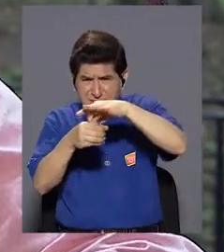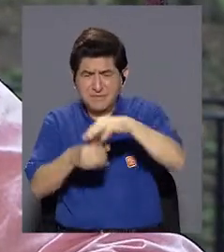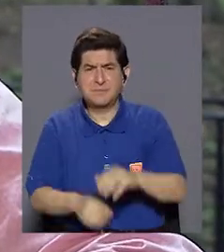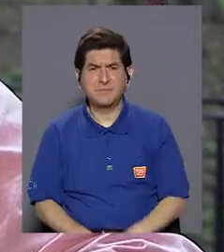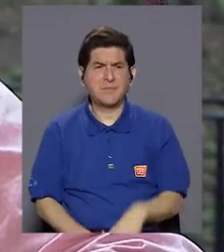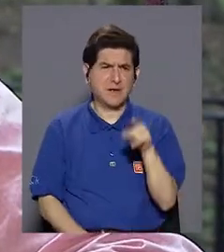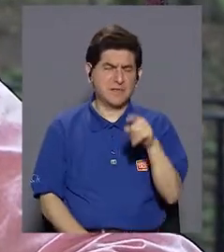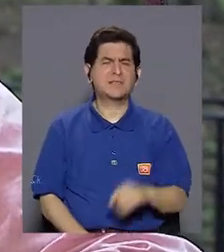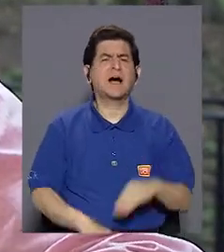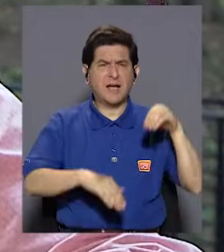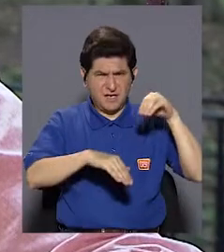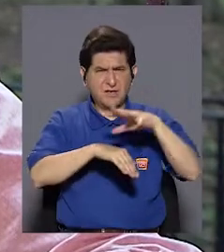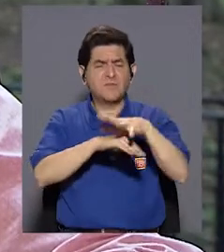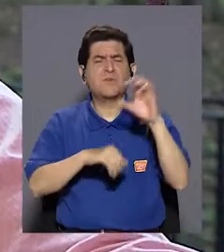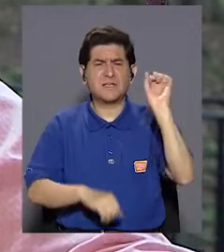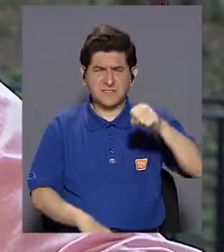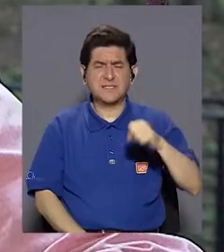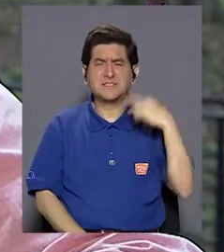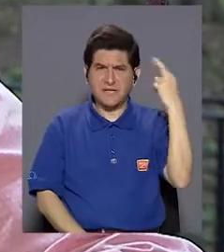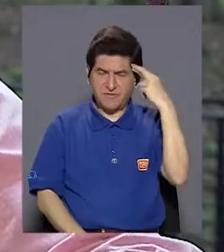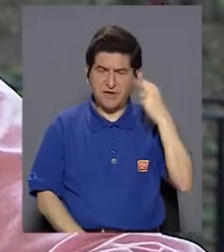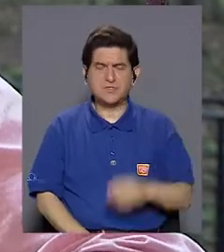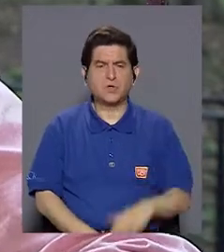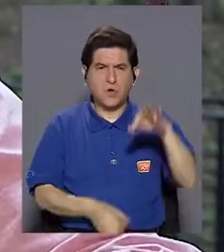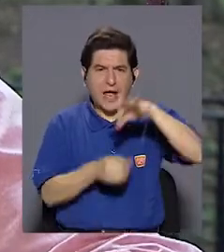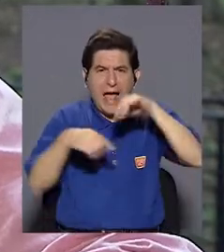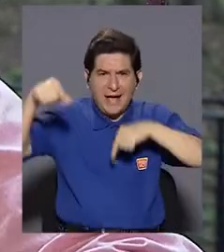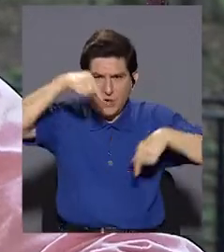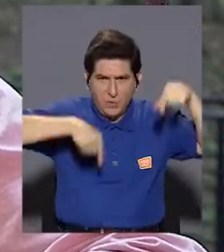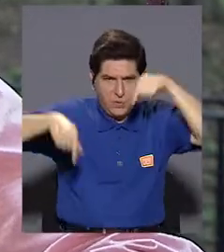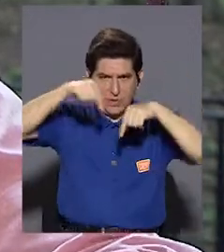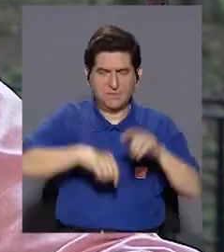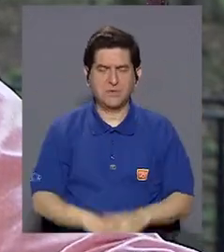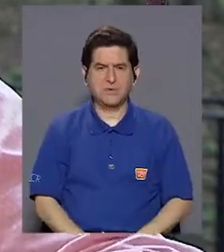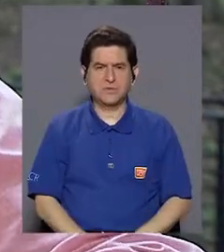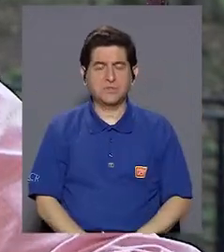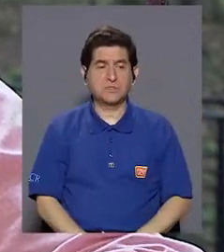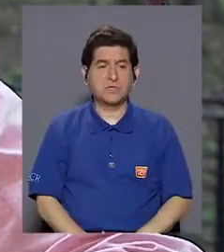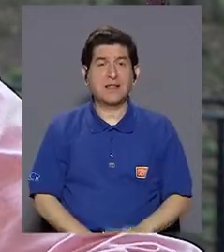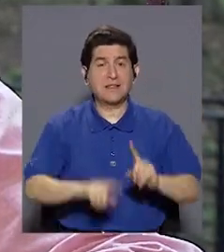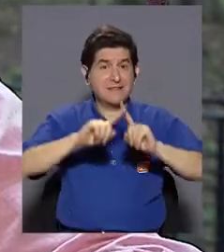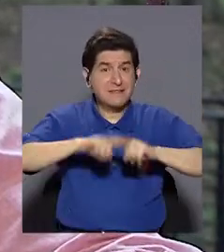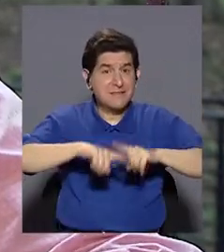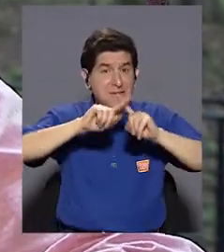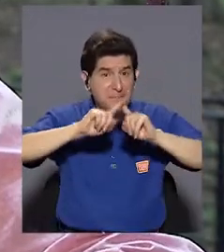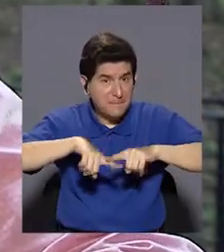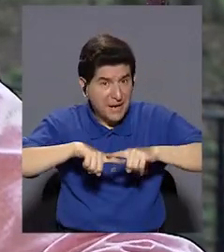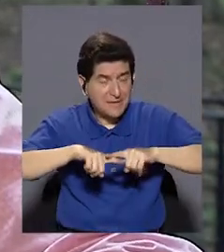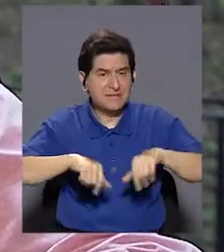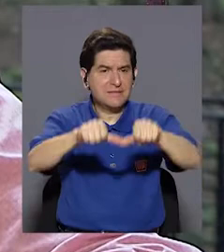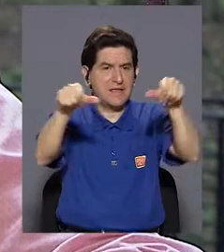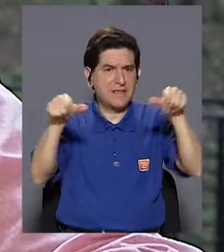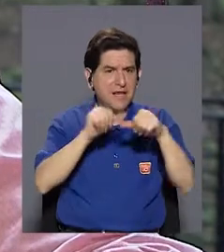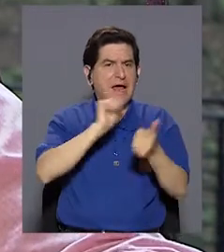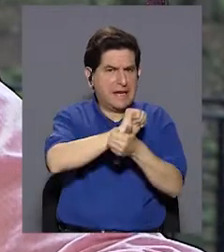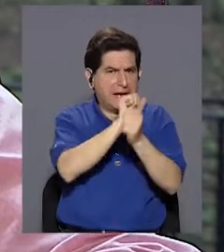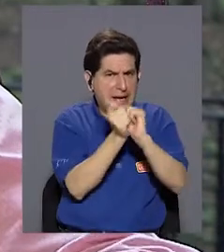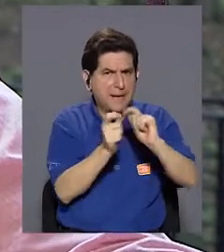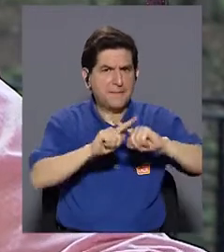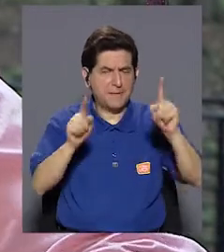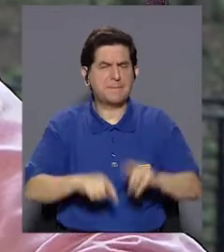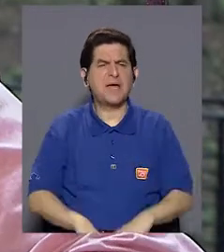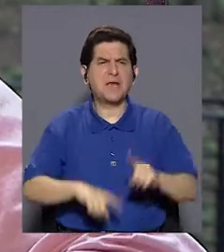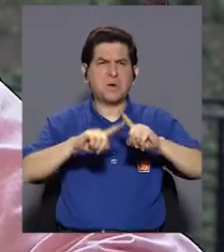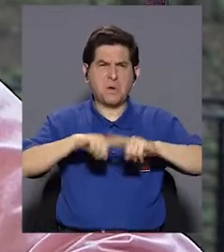pues hay una gran incidencia por agroquímicos, por ejemplo. Los agentes van cambiando dependiendo de la zona, pero más o menos la